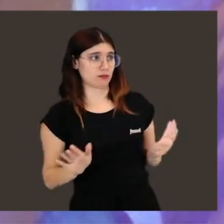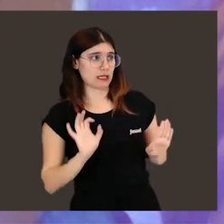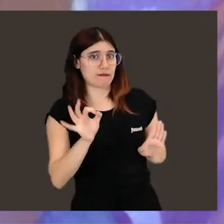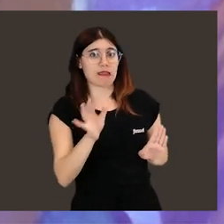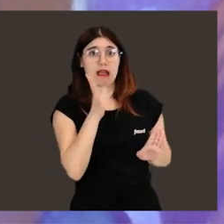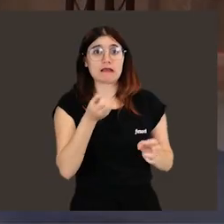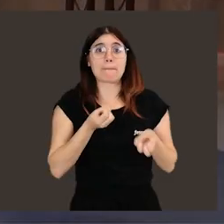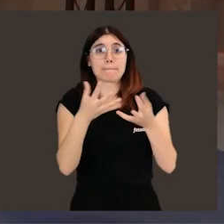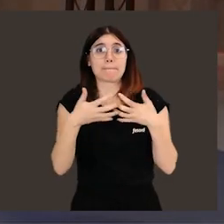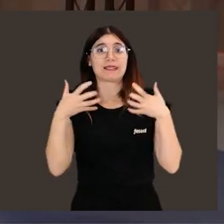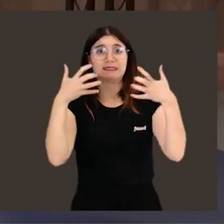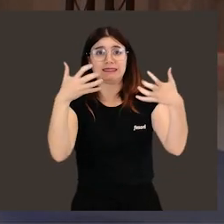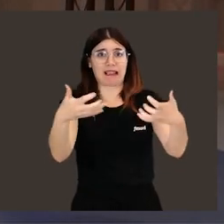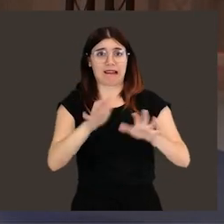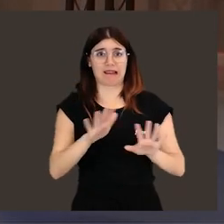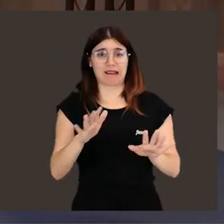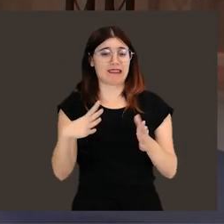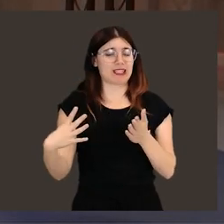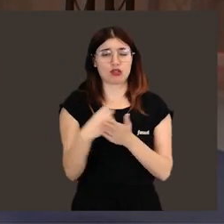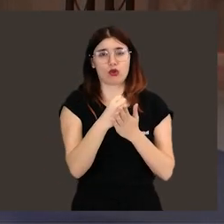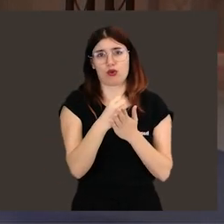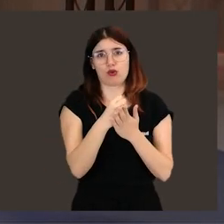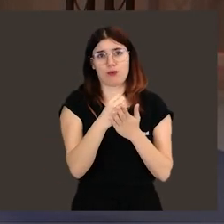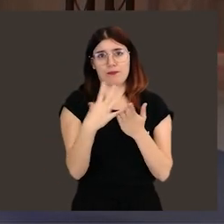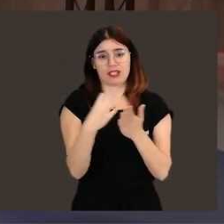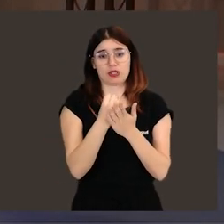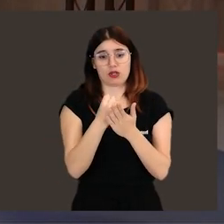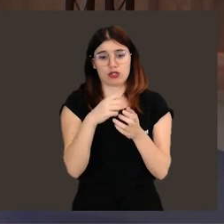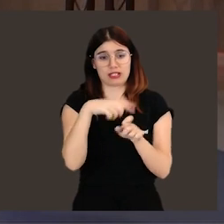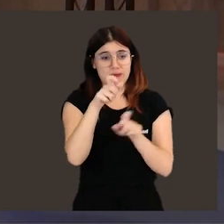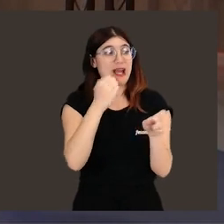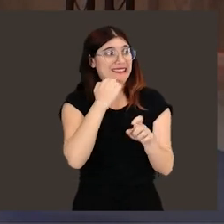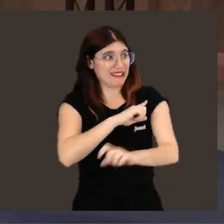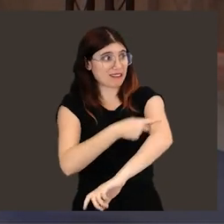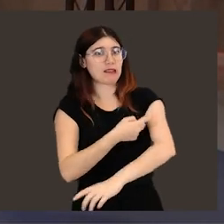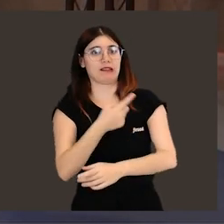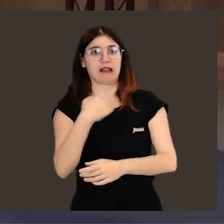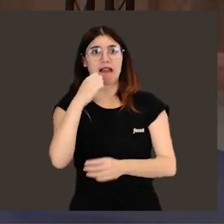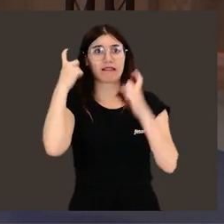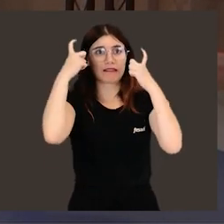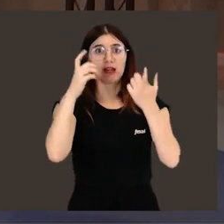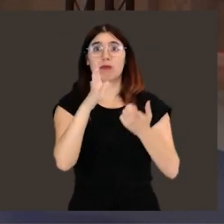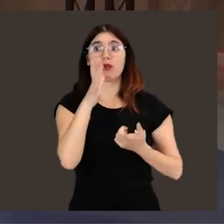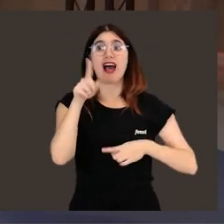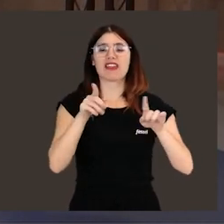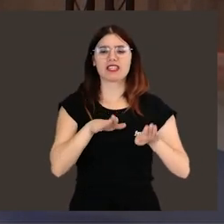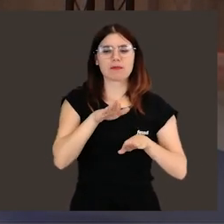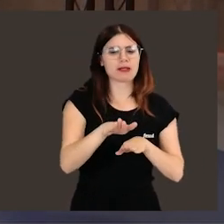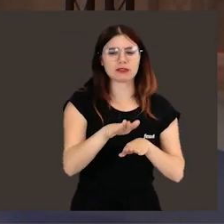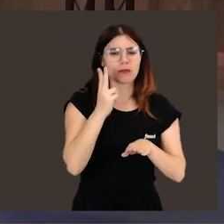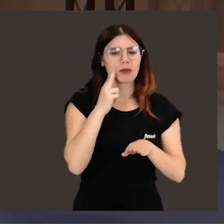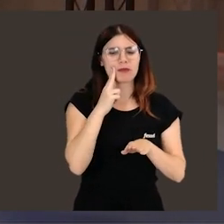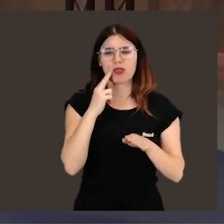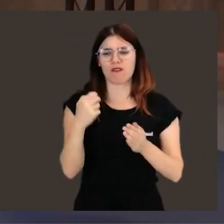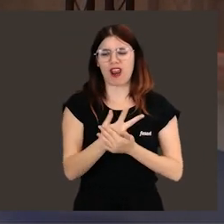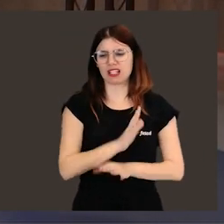Sin duda. Es el mensaje que le suelo trasladar a todo el mundo. Atrévete a intentarlo. Porque muchas veces no damos